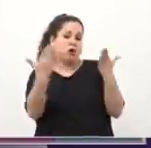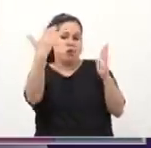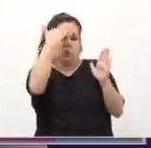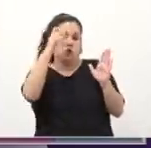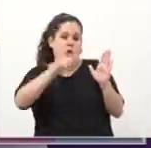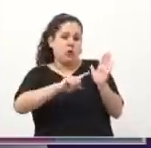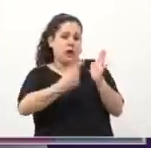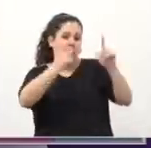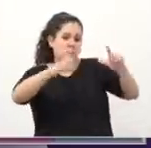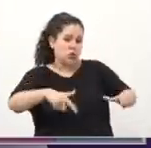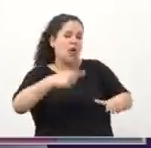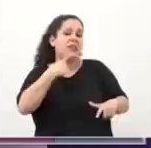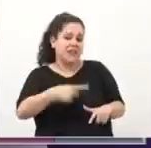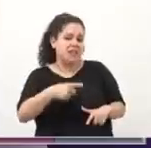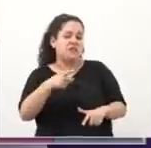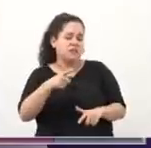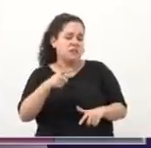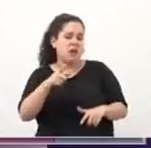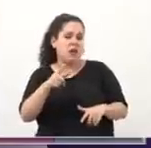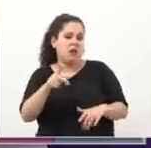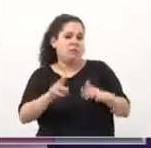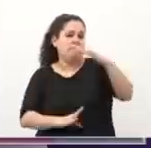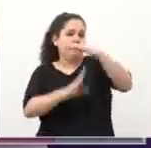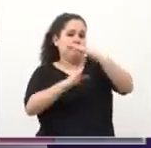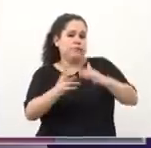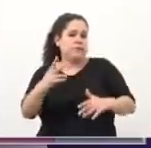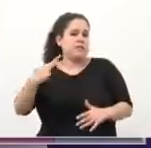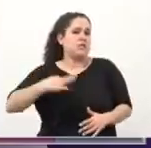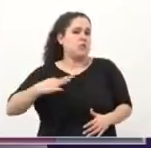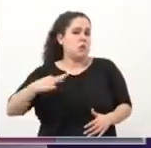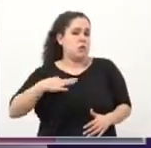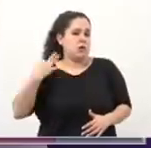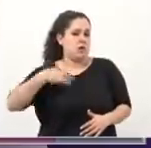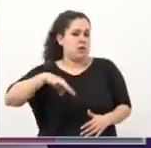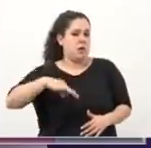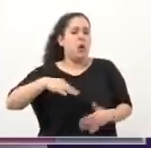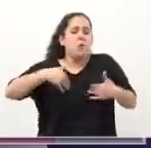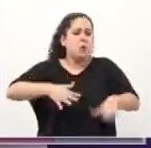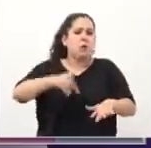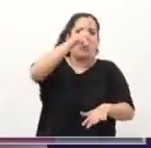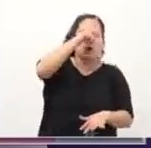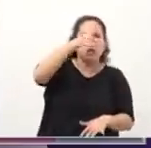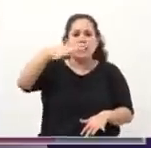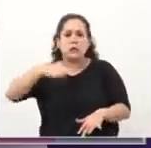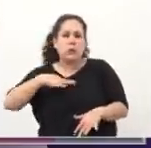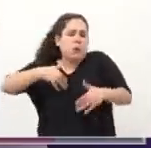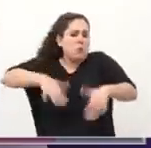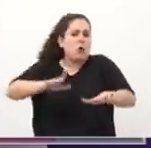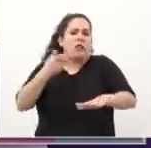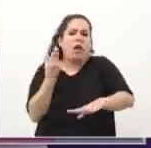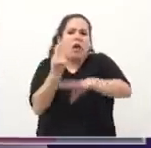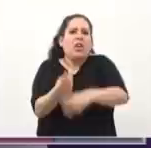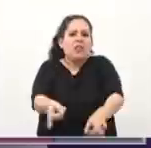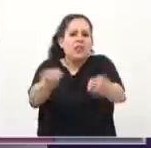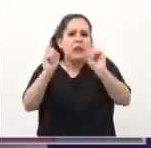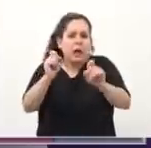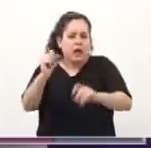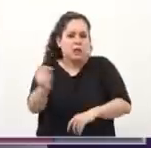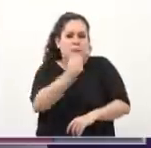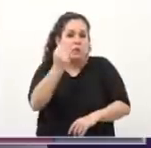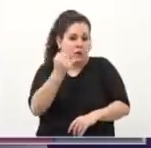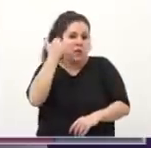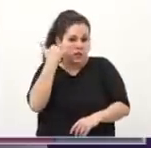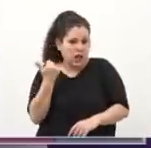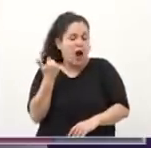conducción tiene que ser civil. Y yo lo celebro. El problema ahí no es si es civil o policial. El problema es a quién ponemos. La policía de la ciudad ya tuvo un jefe